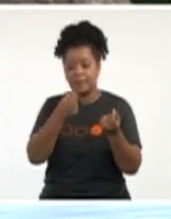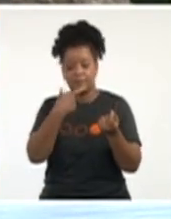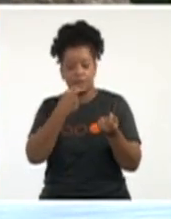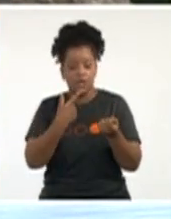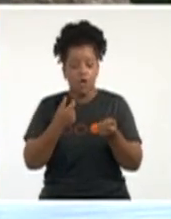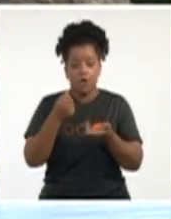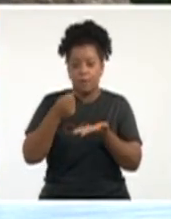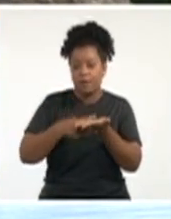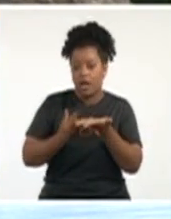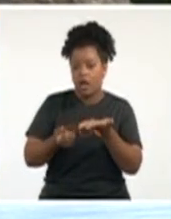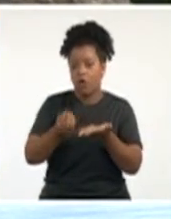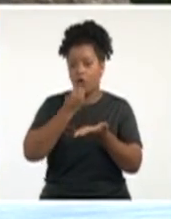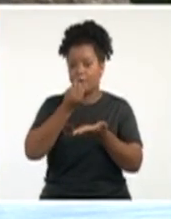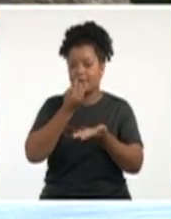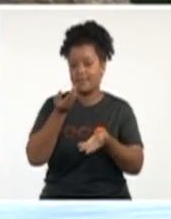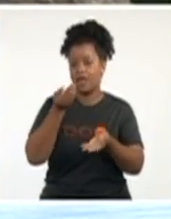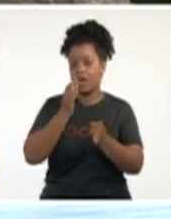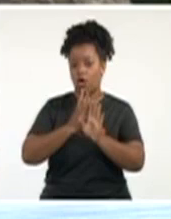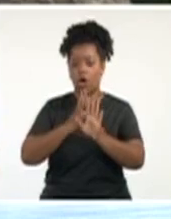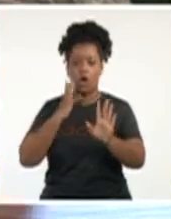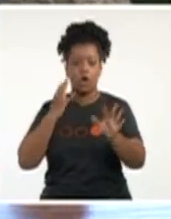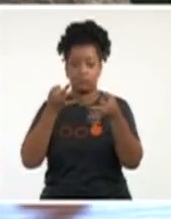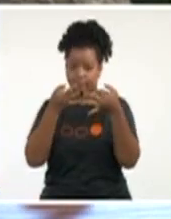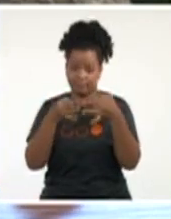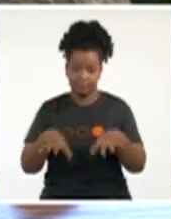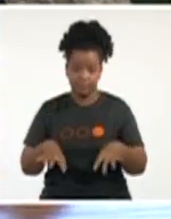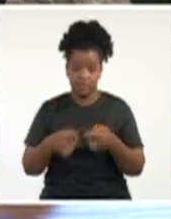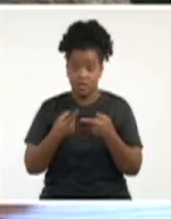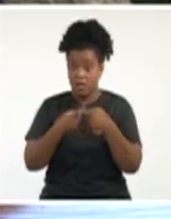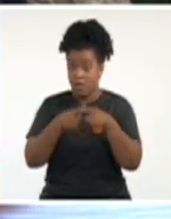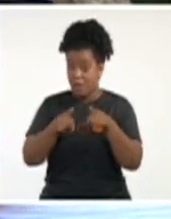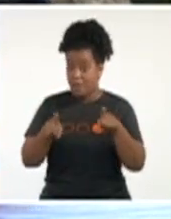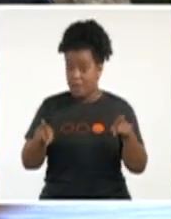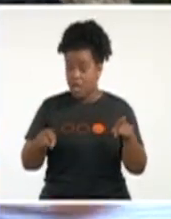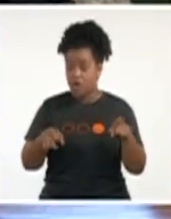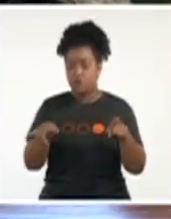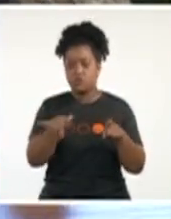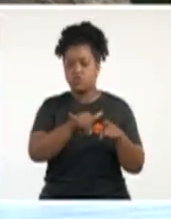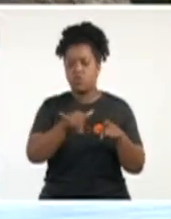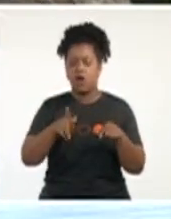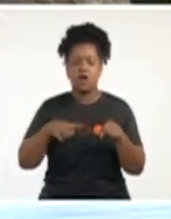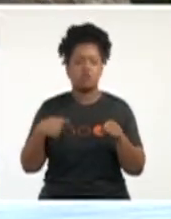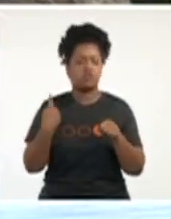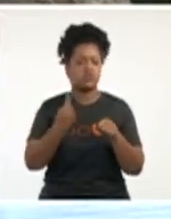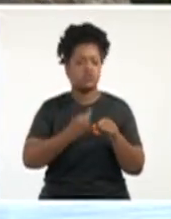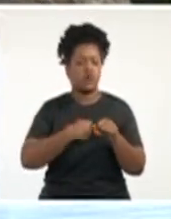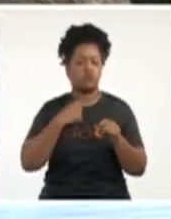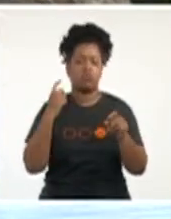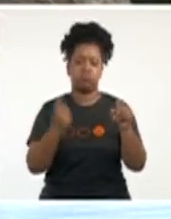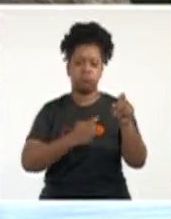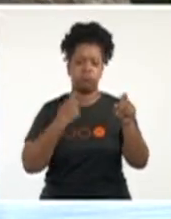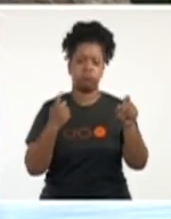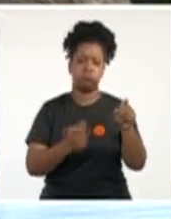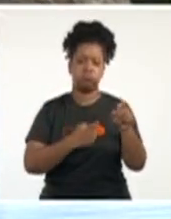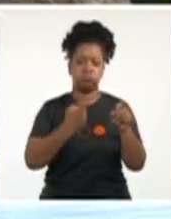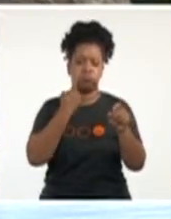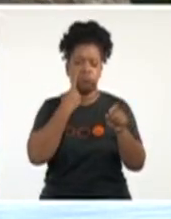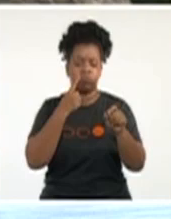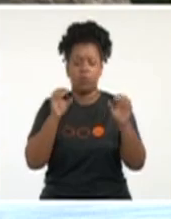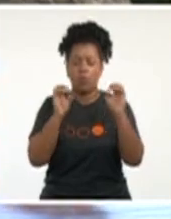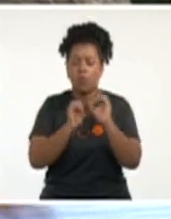los alimentos. Pero eso también hemos estado en un largo batallar viendo cómo organizar,